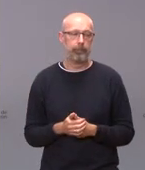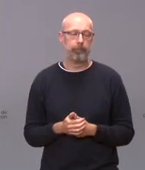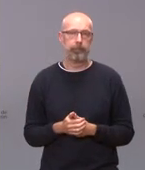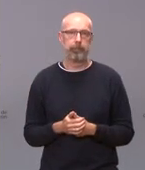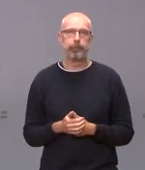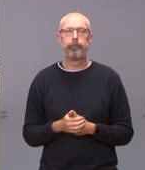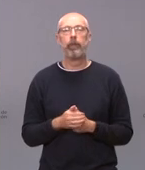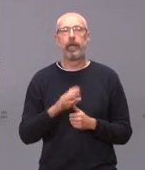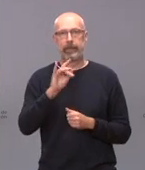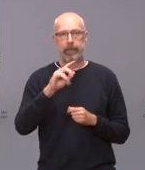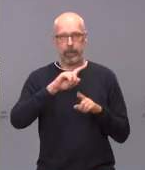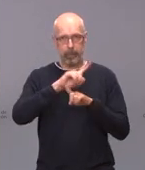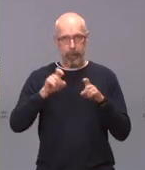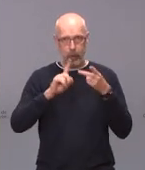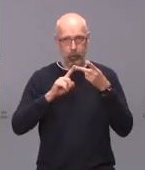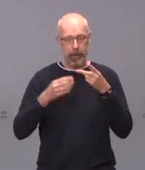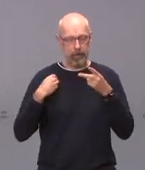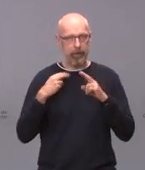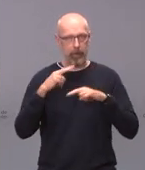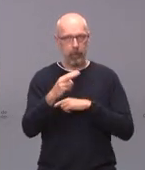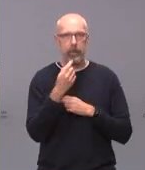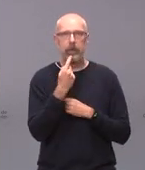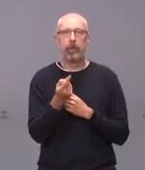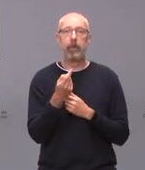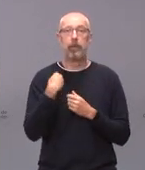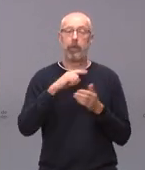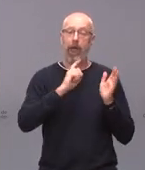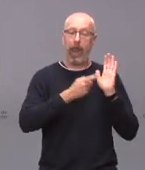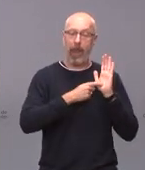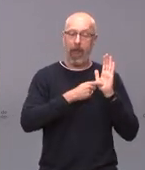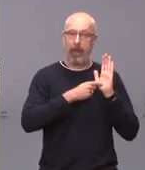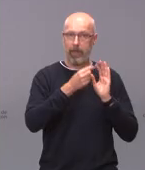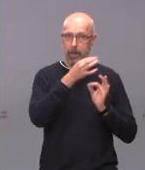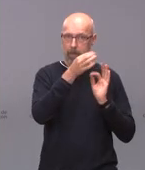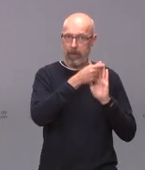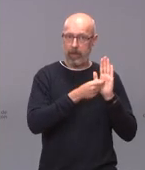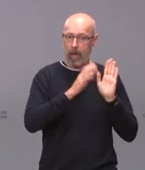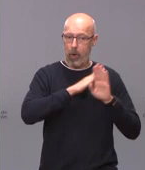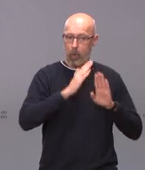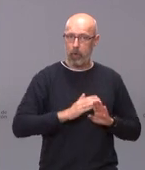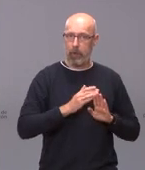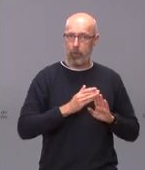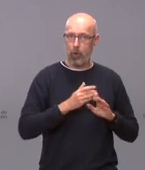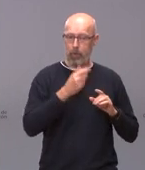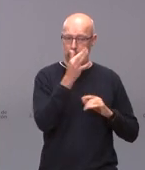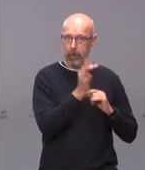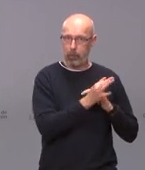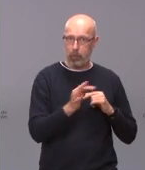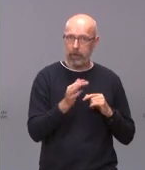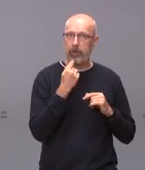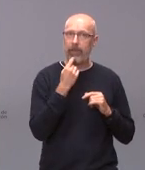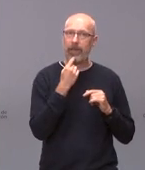Sí, sobre la segunda de las cuestiones ya en la ley de medidas del último presupuesto incorporamos un nuevo apartado 4 al artículo 4